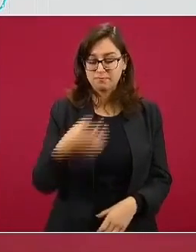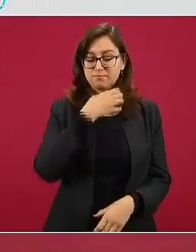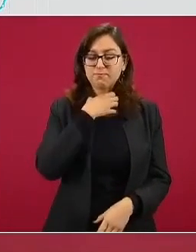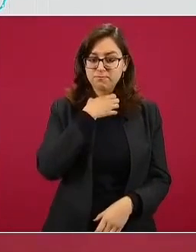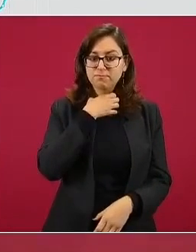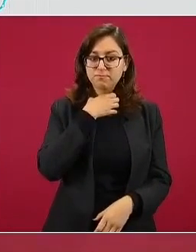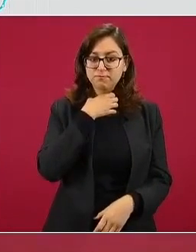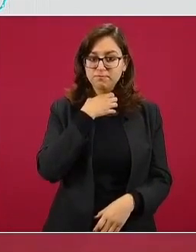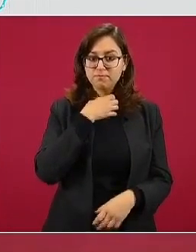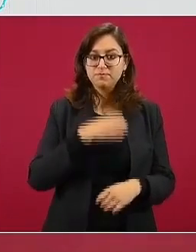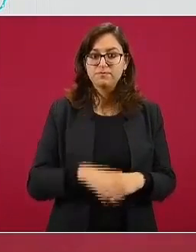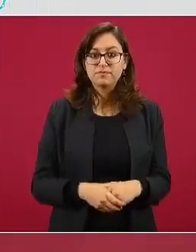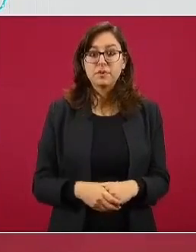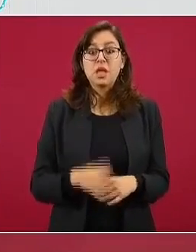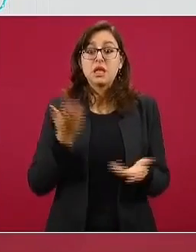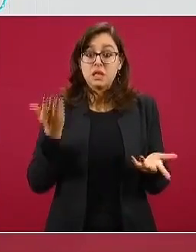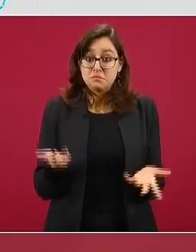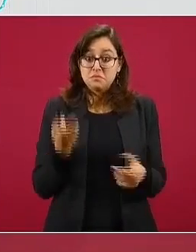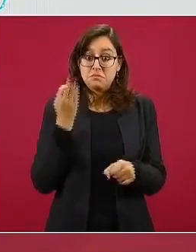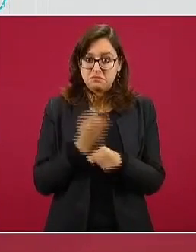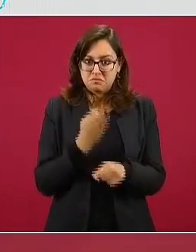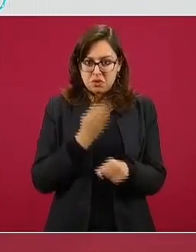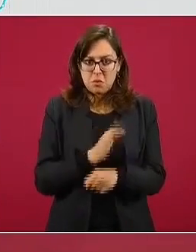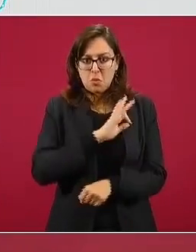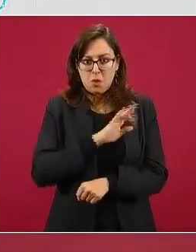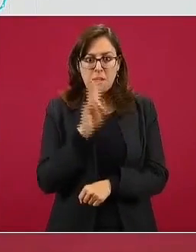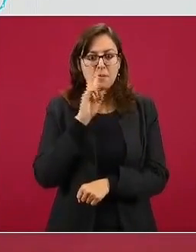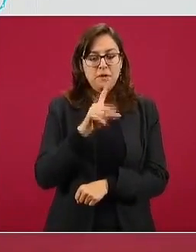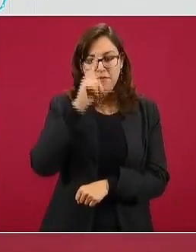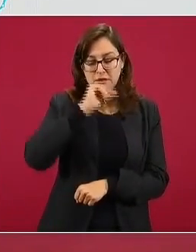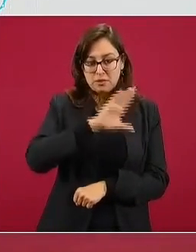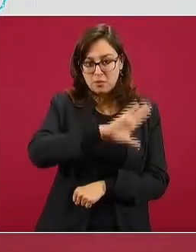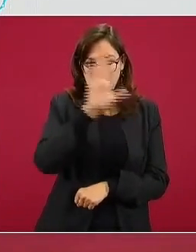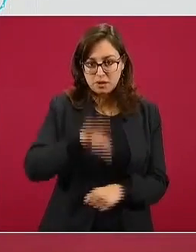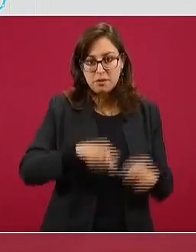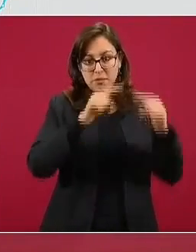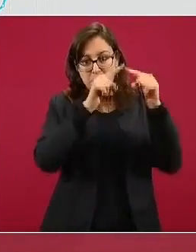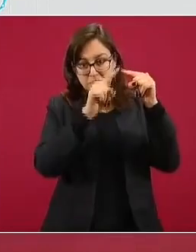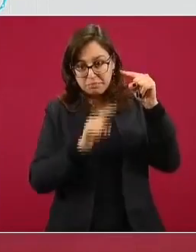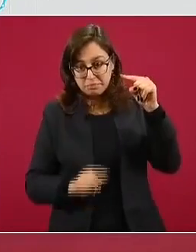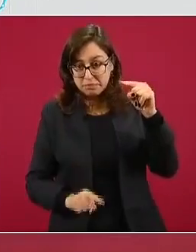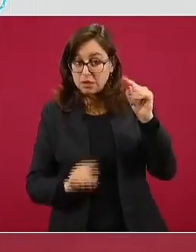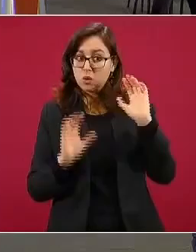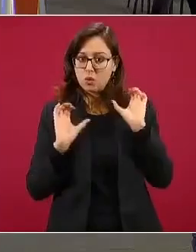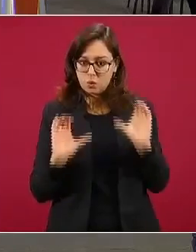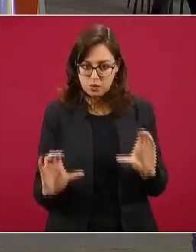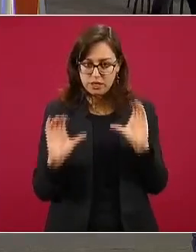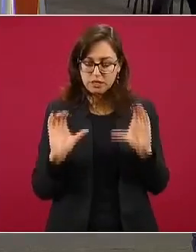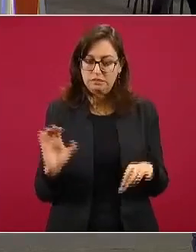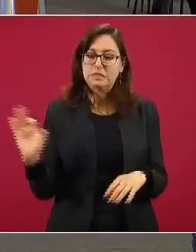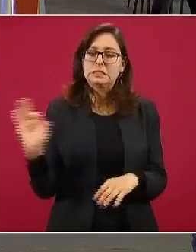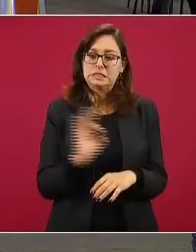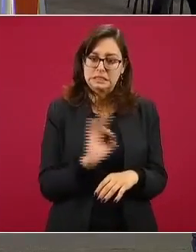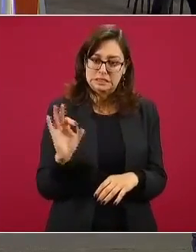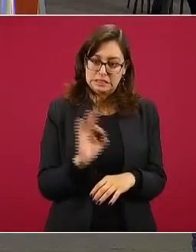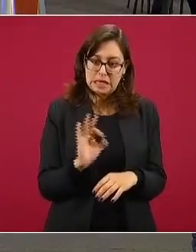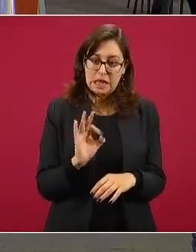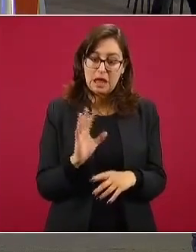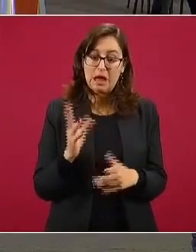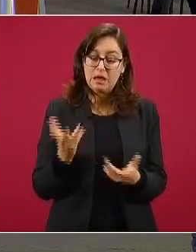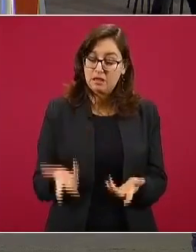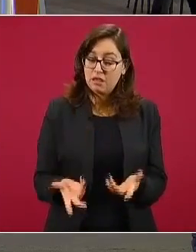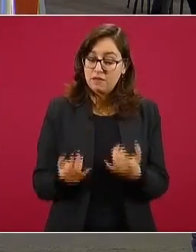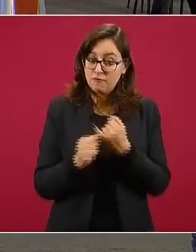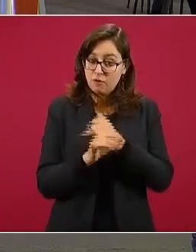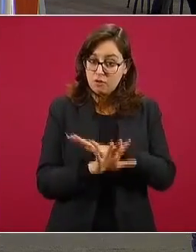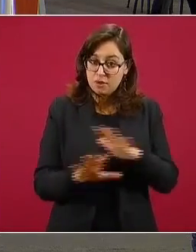hospitales. Vemos este cambio que ya comentábamos en el descenso de mortalidad, pero hay que tomarlo con reserva porque podríamos estar incorporando datos